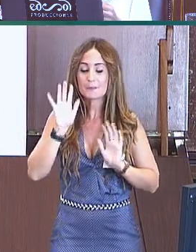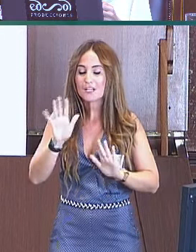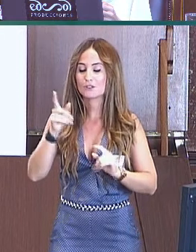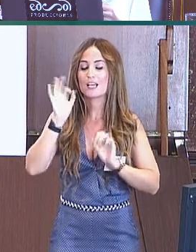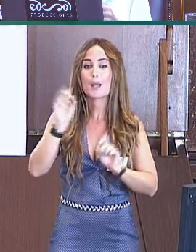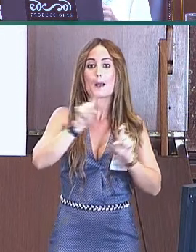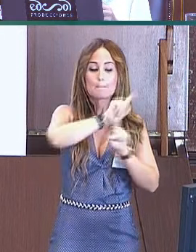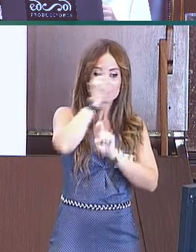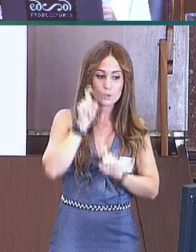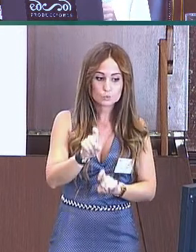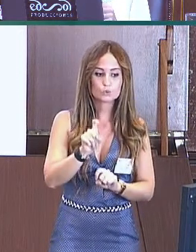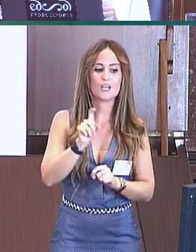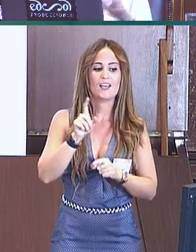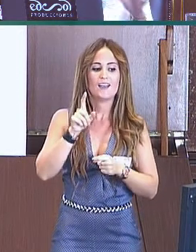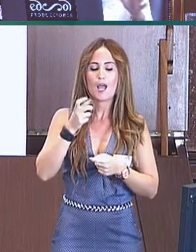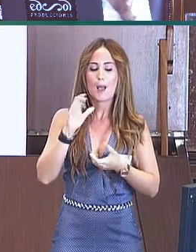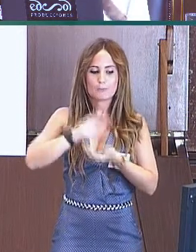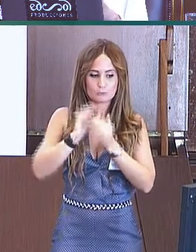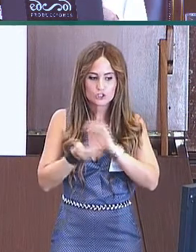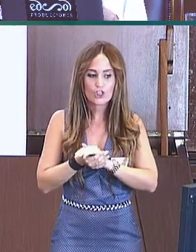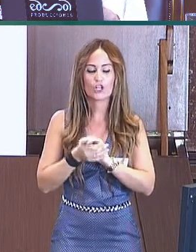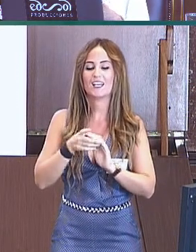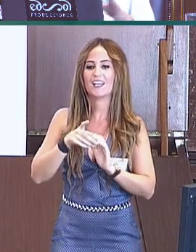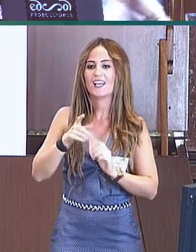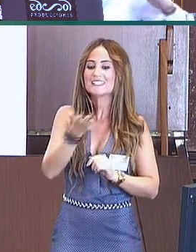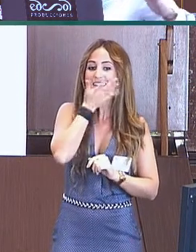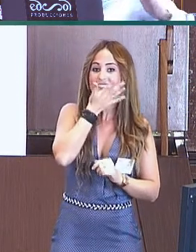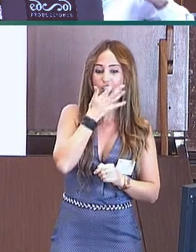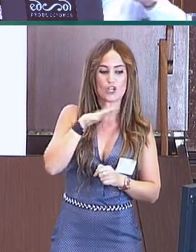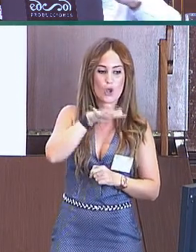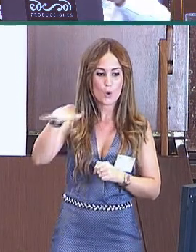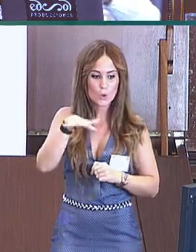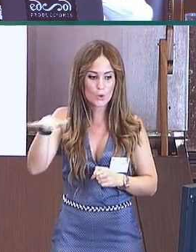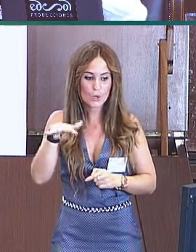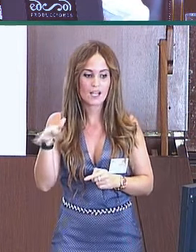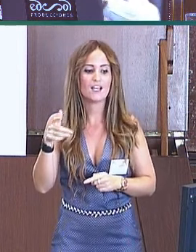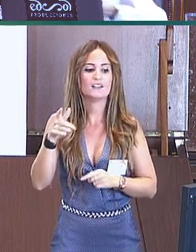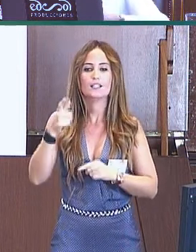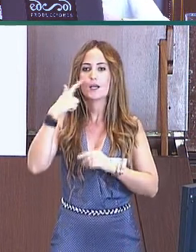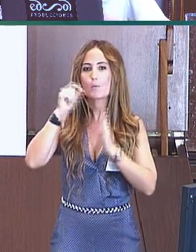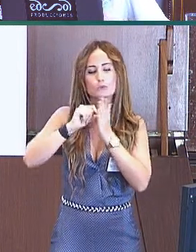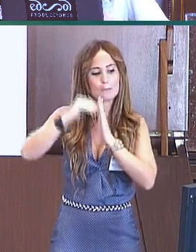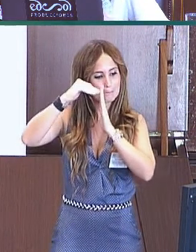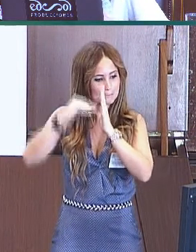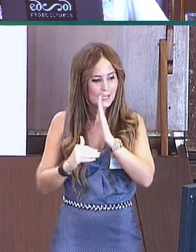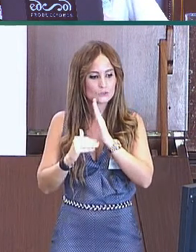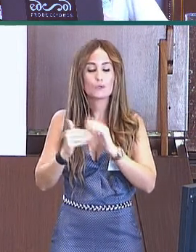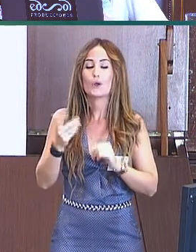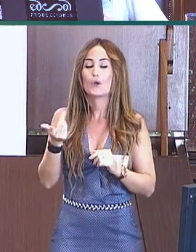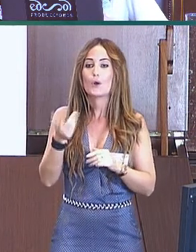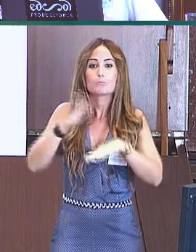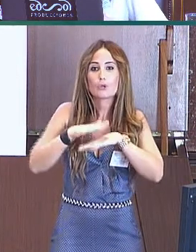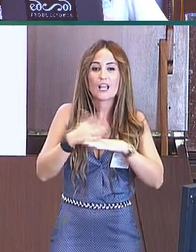Si recordamos los resultados, las categorías de los signos que hemos empleado iban evolucionando conforme avanzaba la edad,